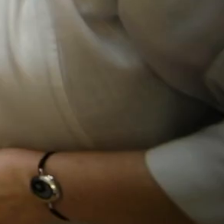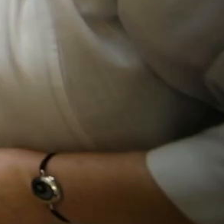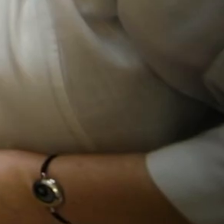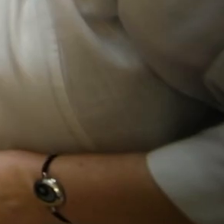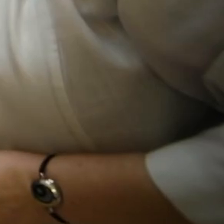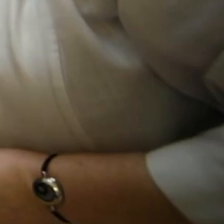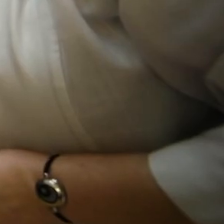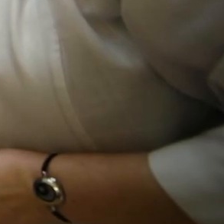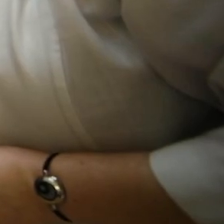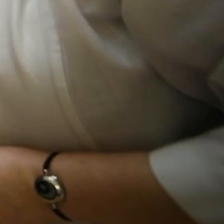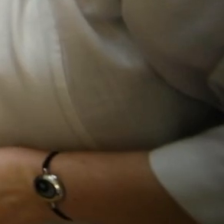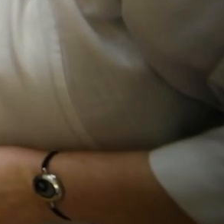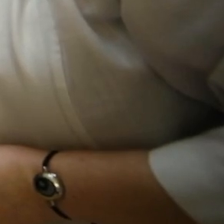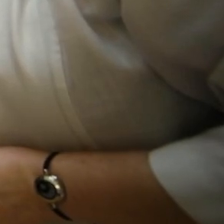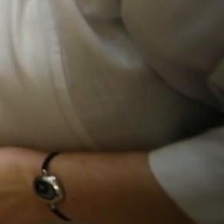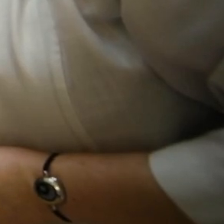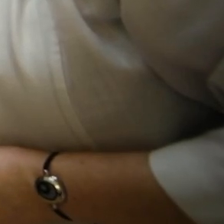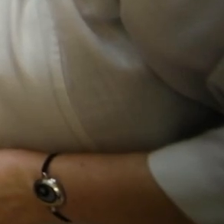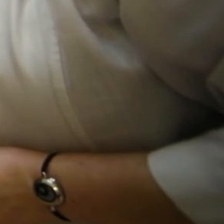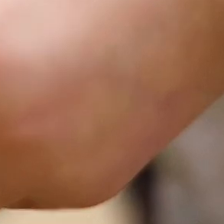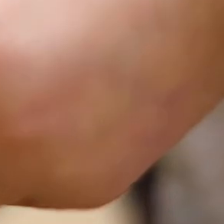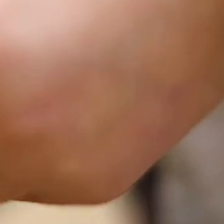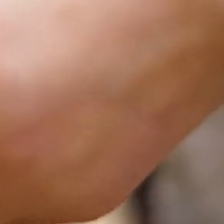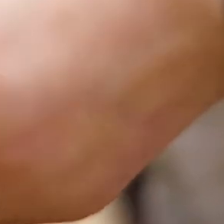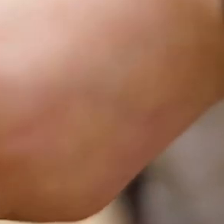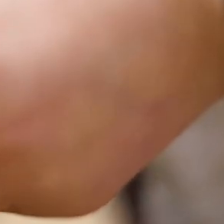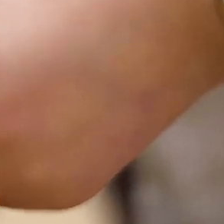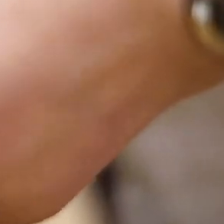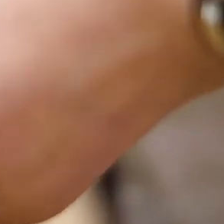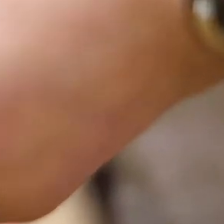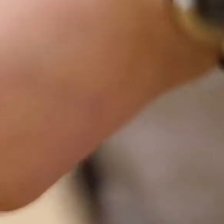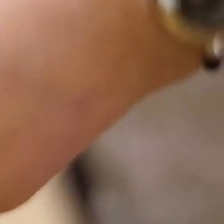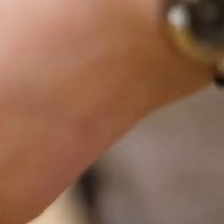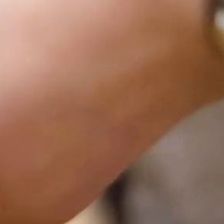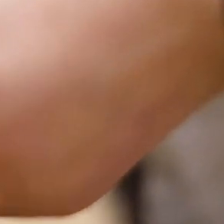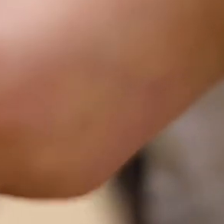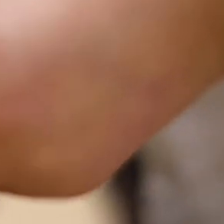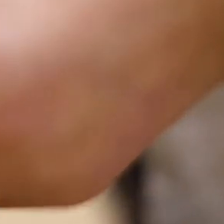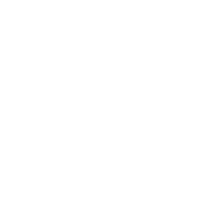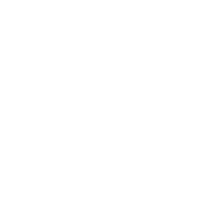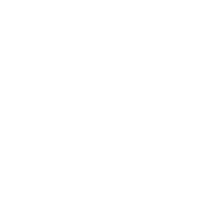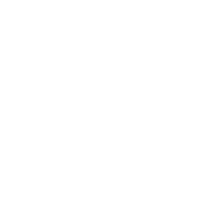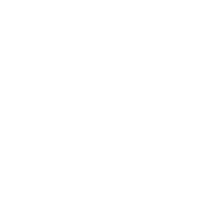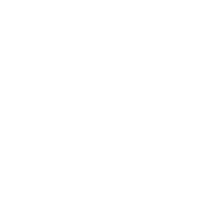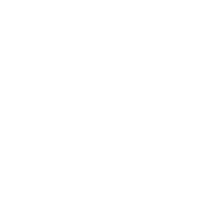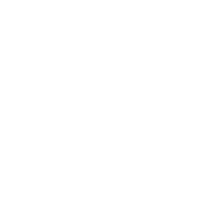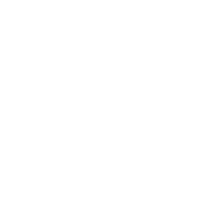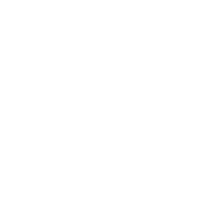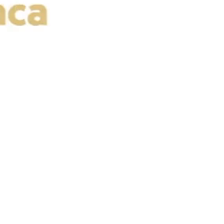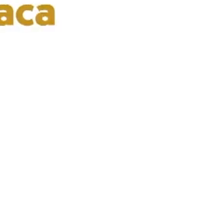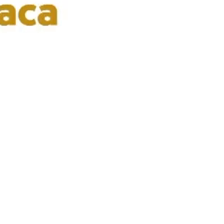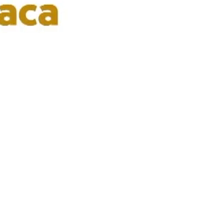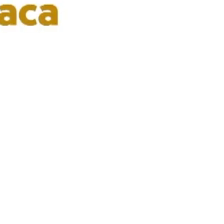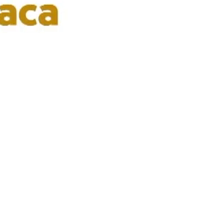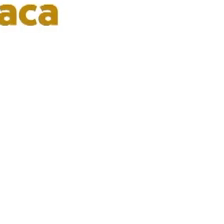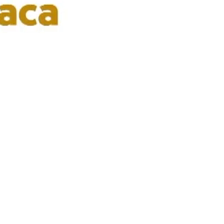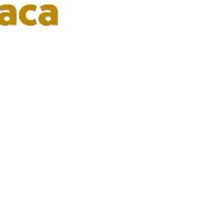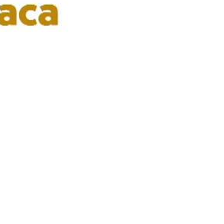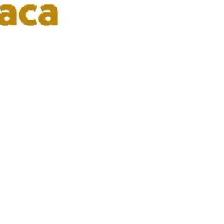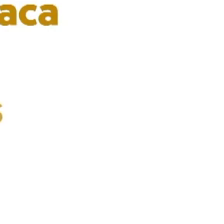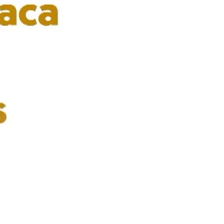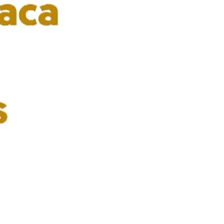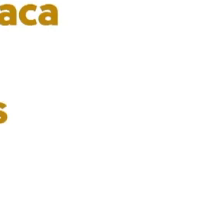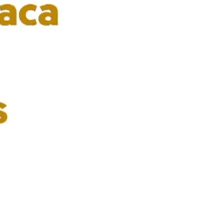Si la hipertensión no es tratada a tiempo, puede tener consecuencias fatales, como infartos, insuficiencia